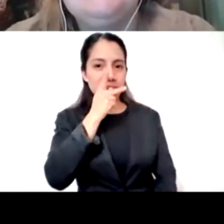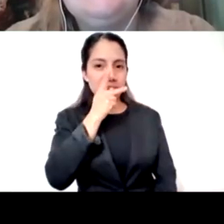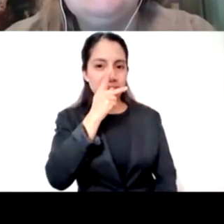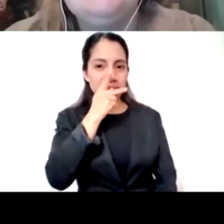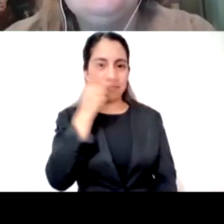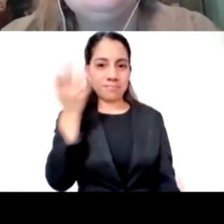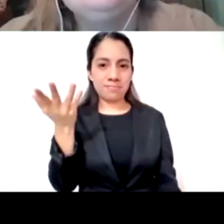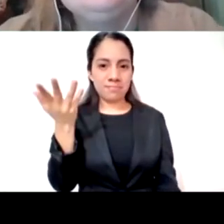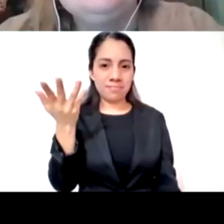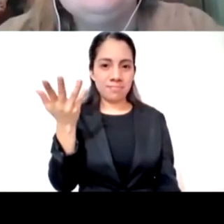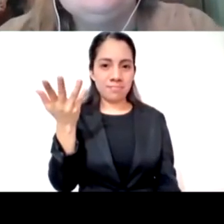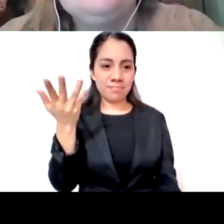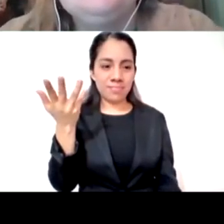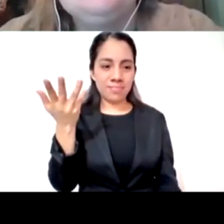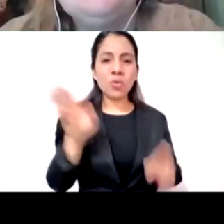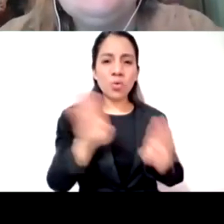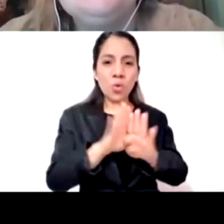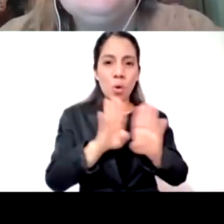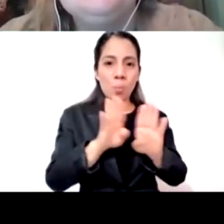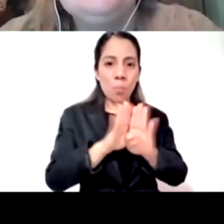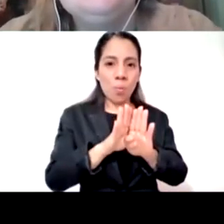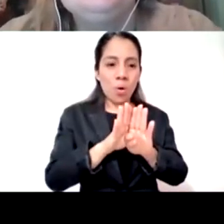¿cómo dar cabida las dos cosas?